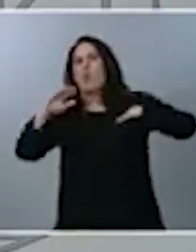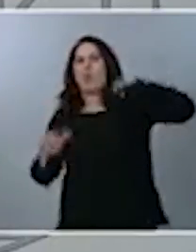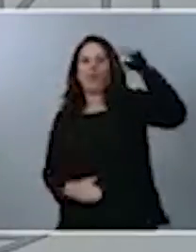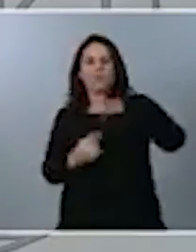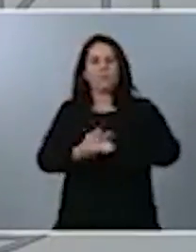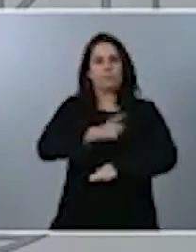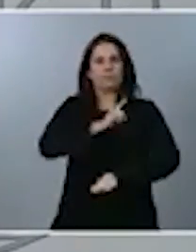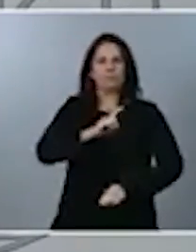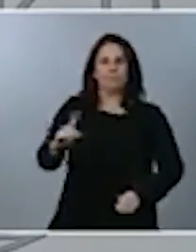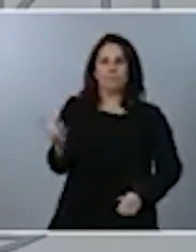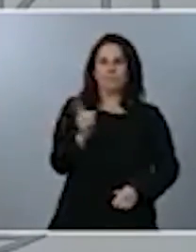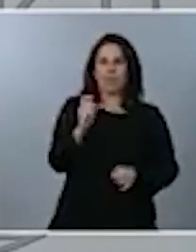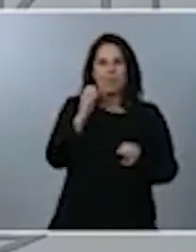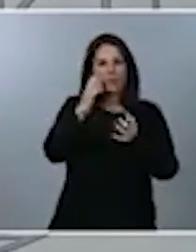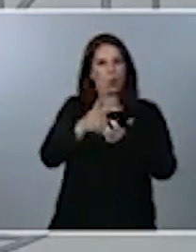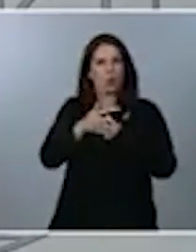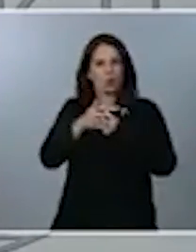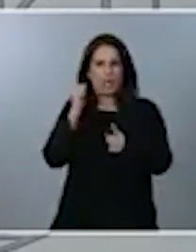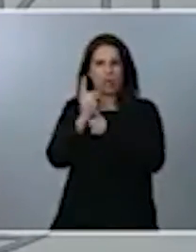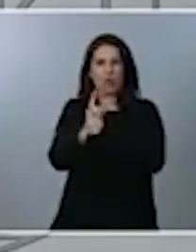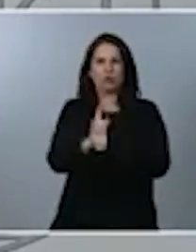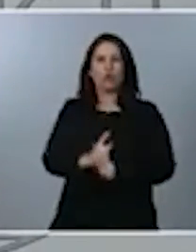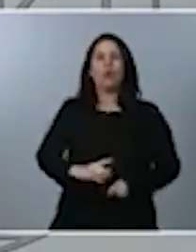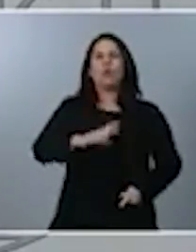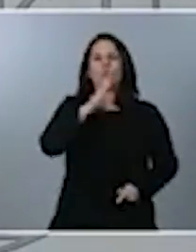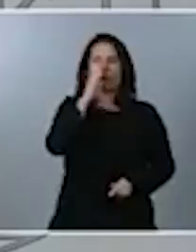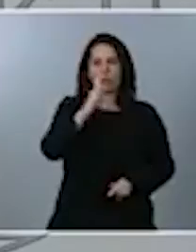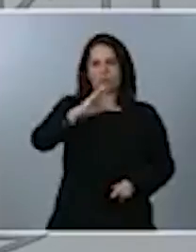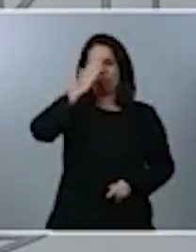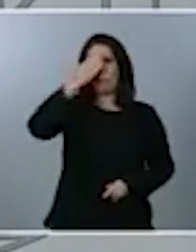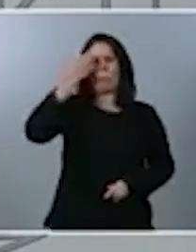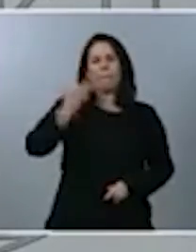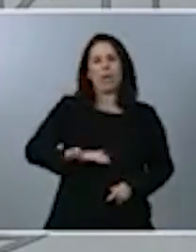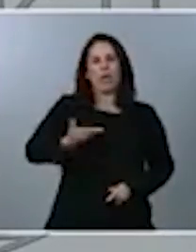constituyen un eje prioritario en estas cuentas públicas.